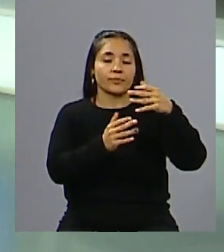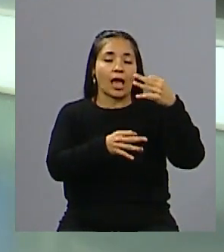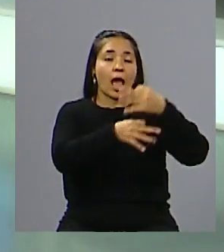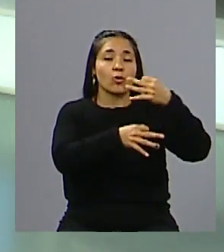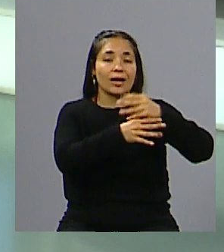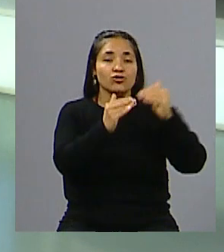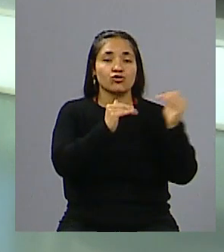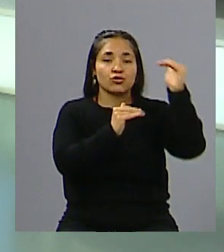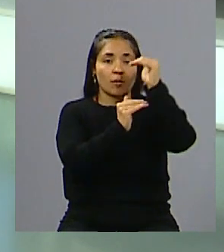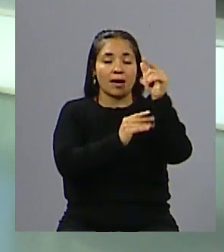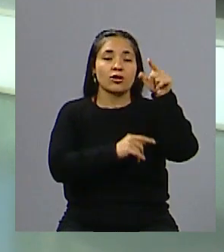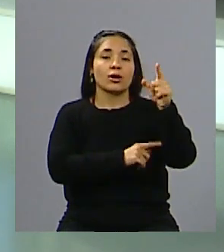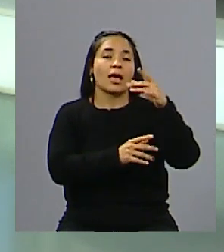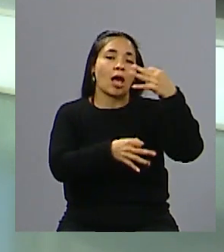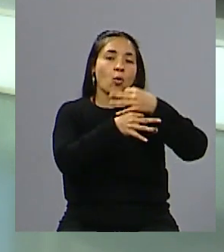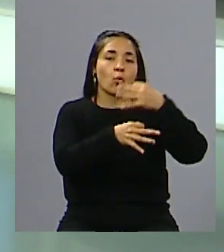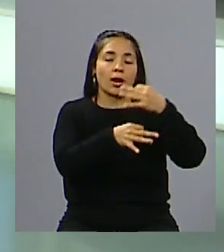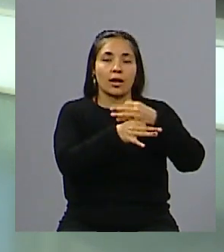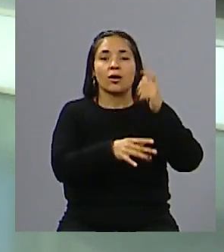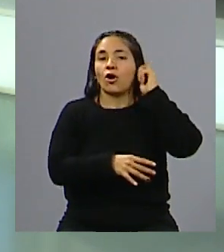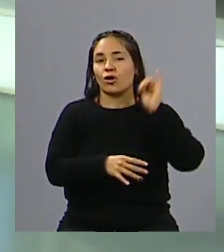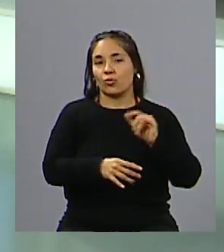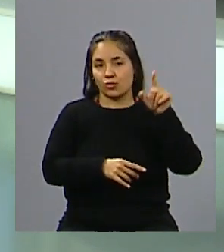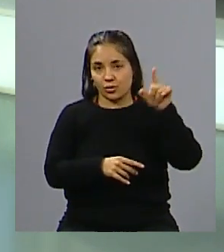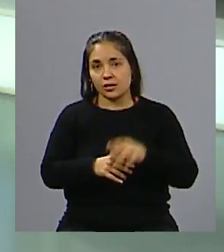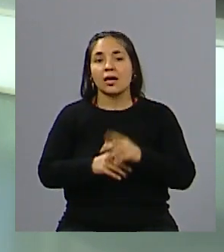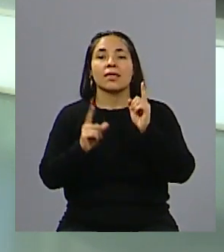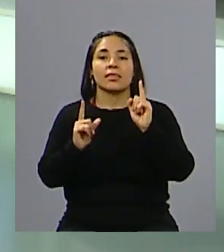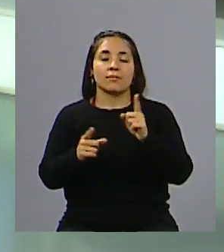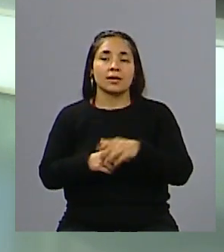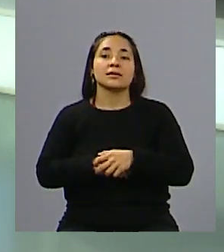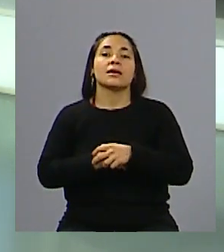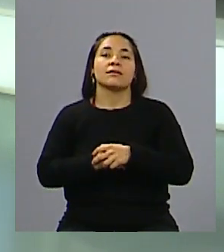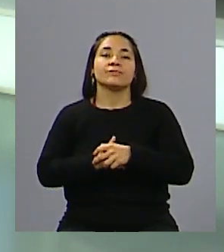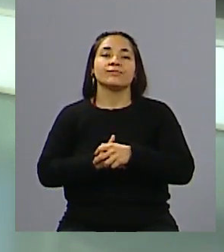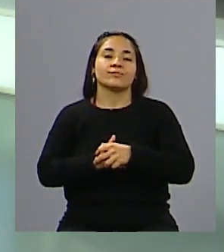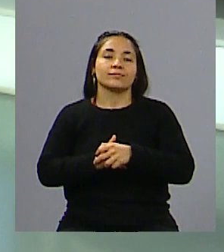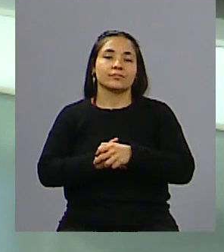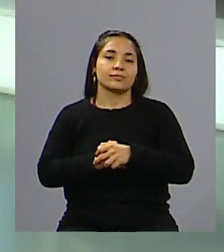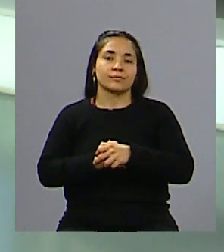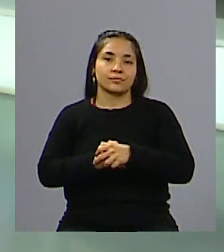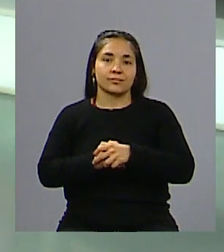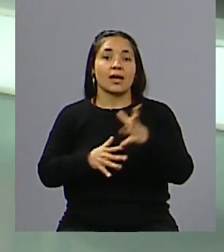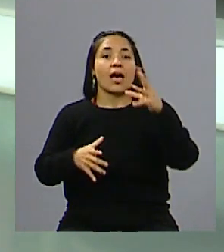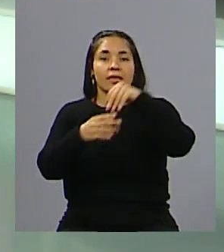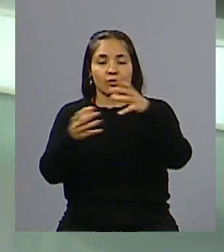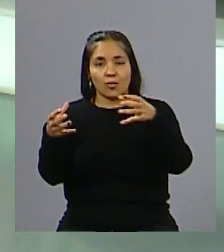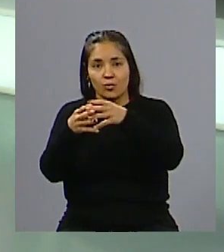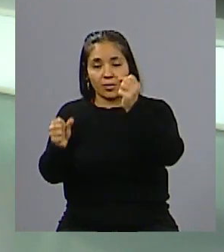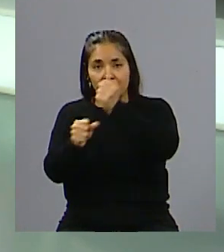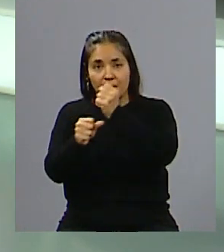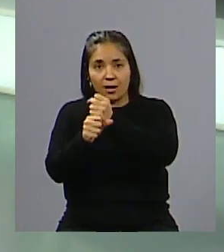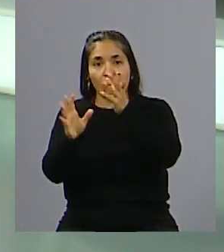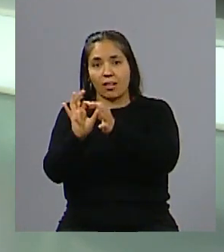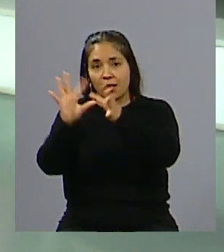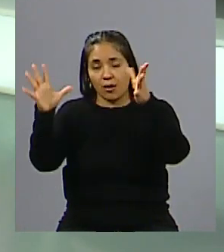artista visual, es profesora del Espacio Lenguajes Artísticos en el IES Tomás Godoy Cruz. Bueno, formó parte del equipo de Cátedras